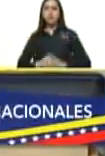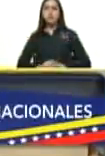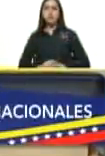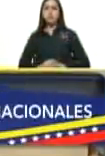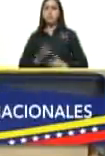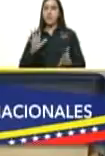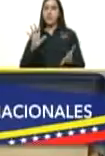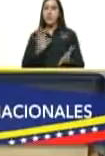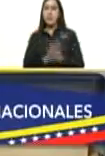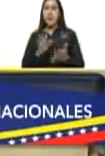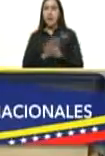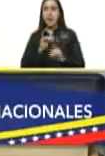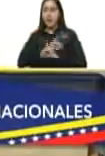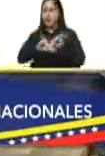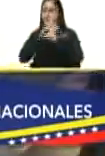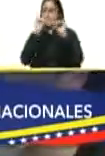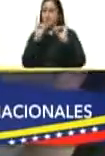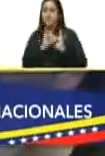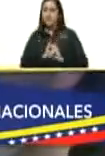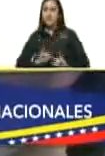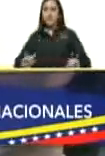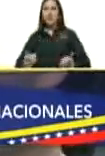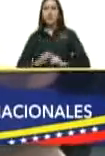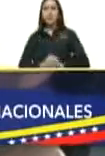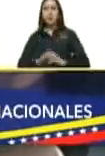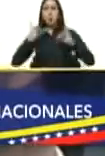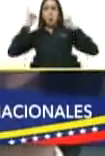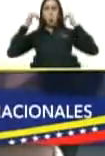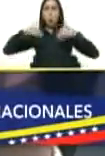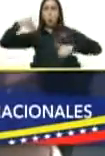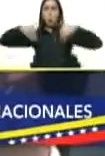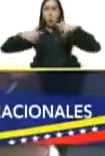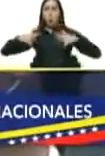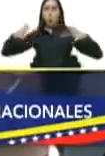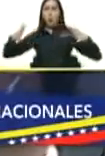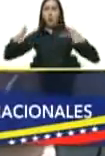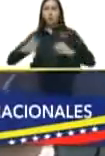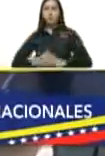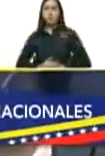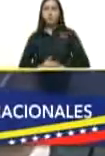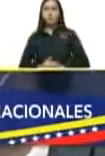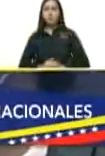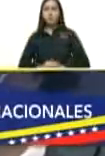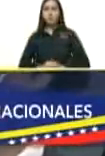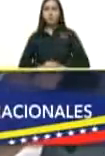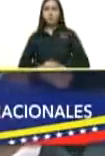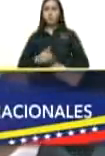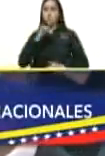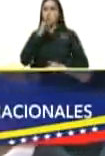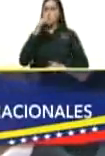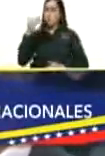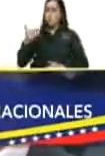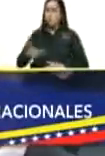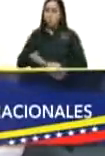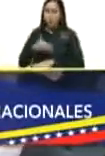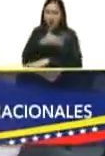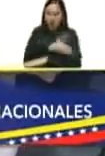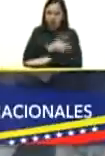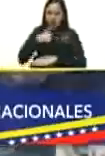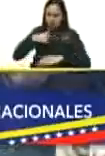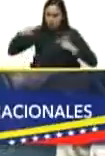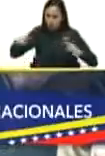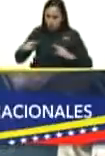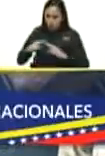tranquilas felices una fiesta electoral me informaron antes de entrar en este